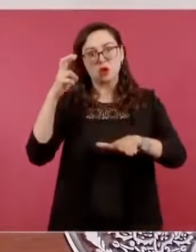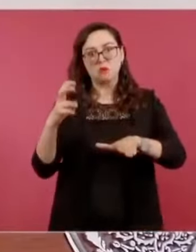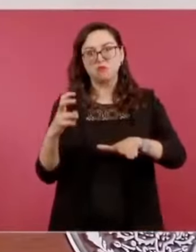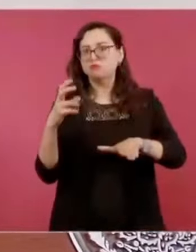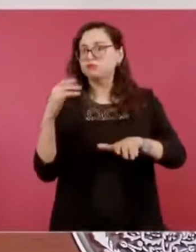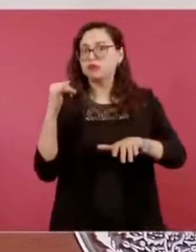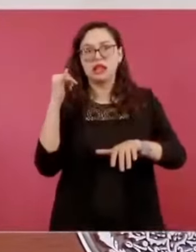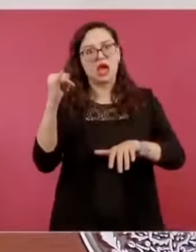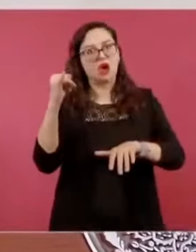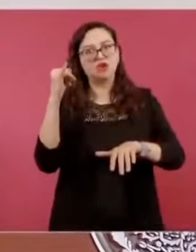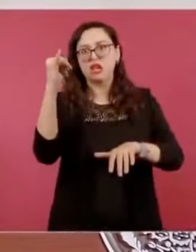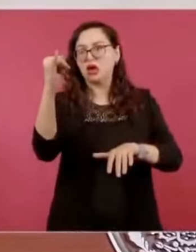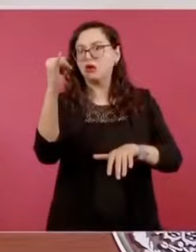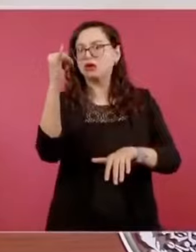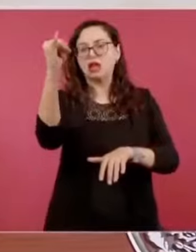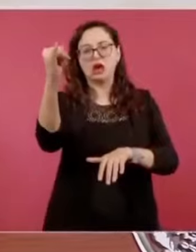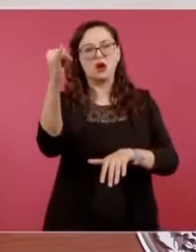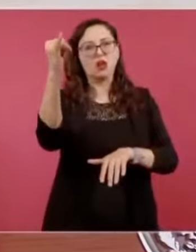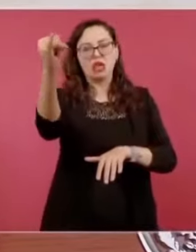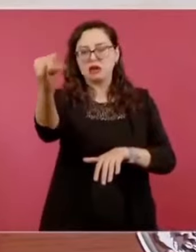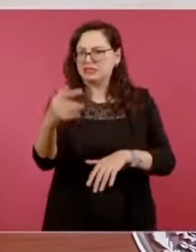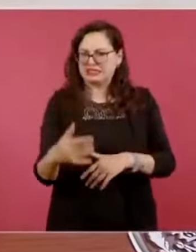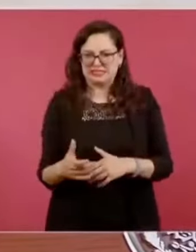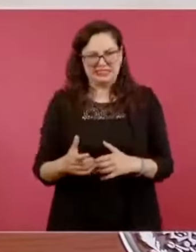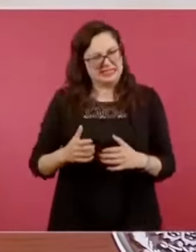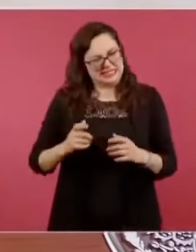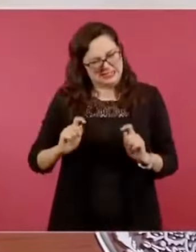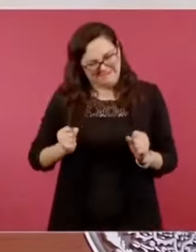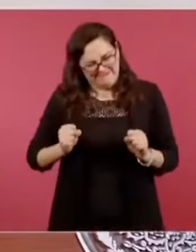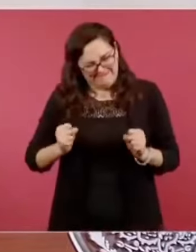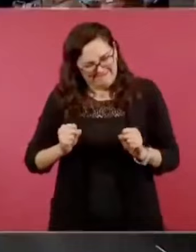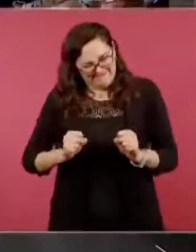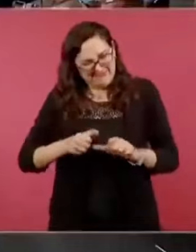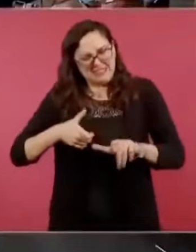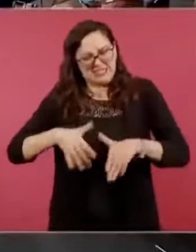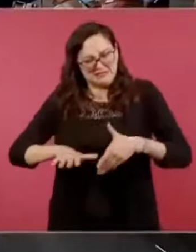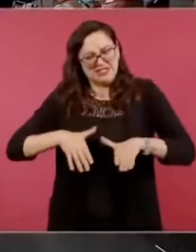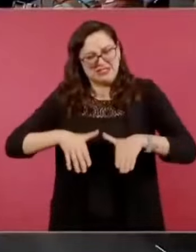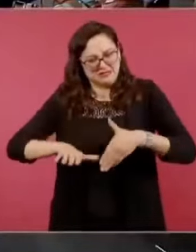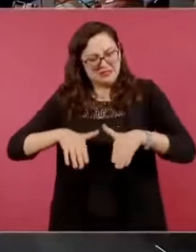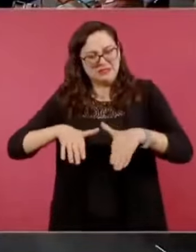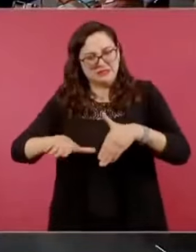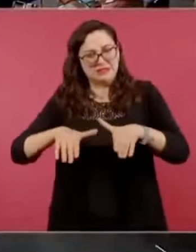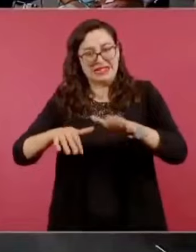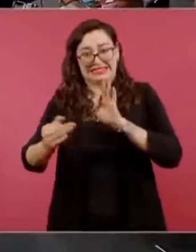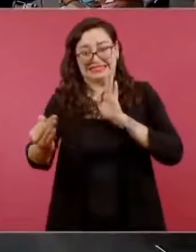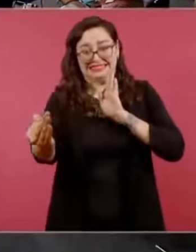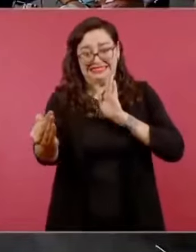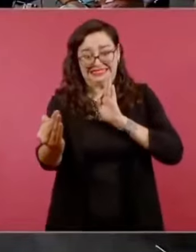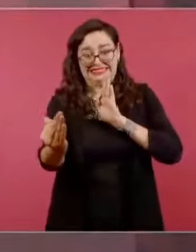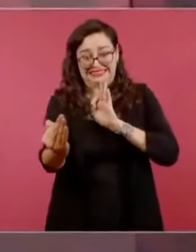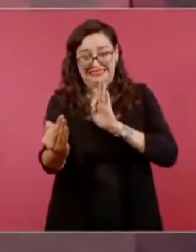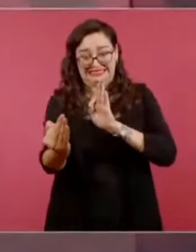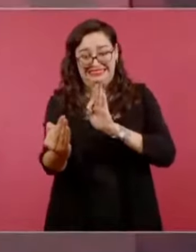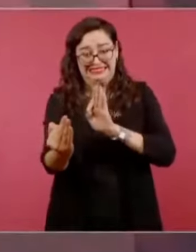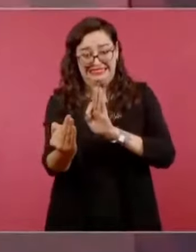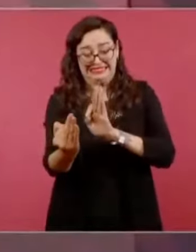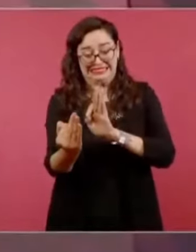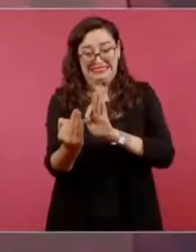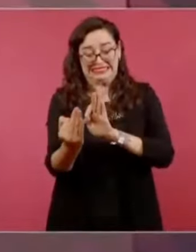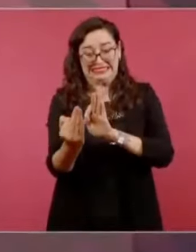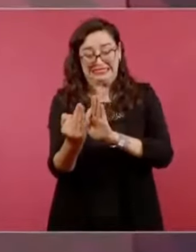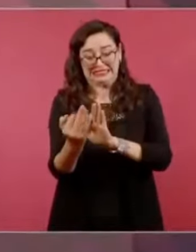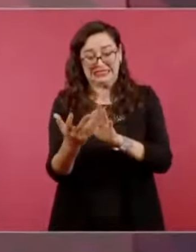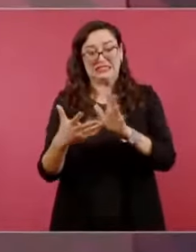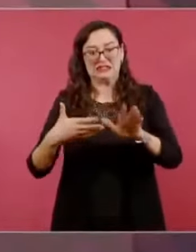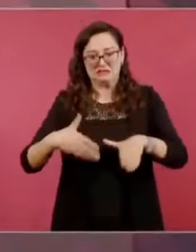y seguíamos caminando hacia esa utopía,